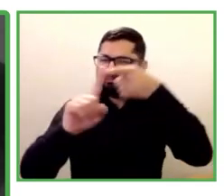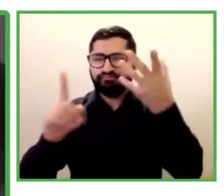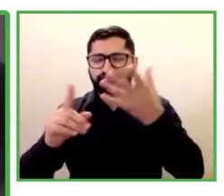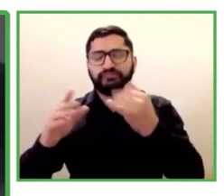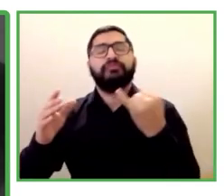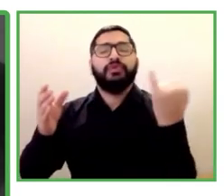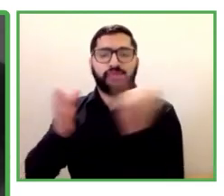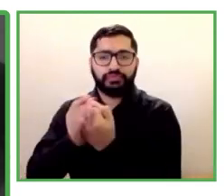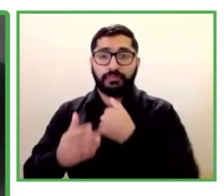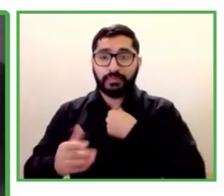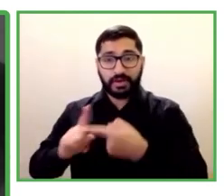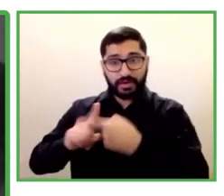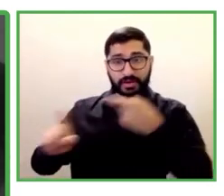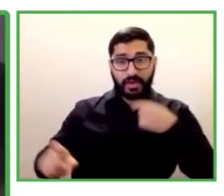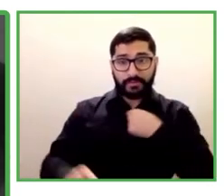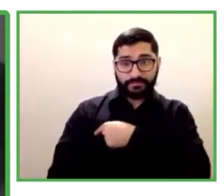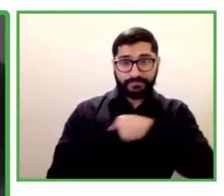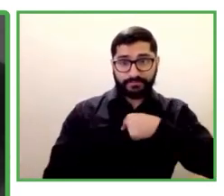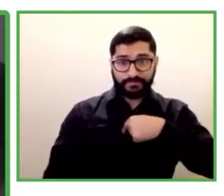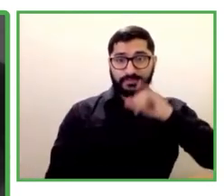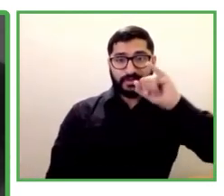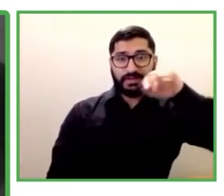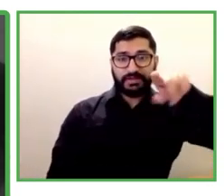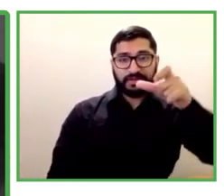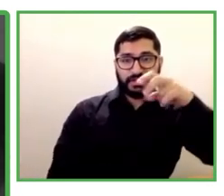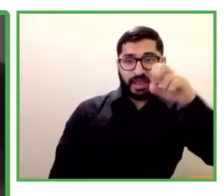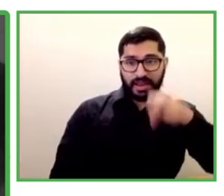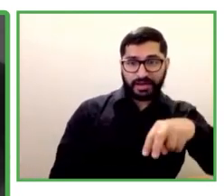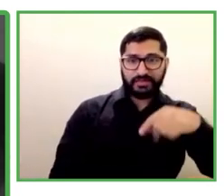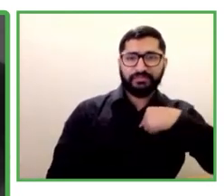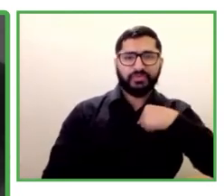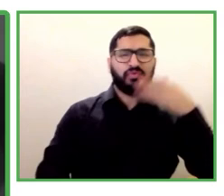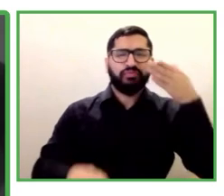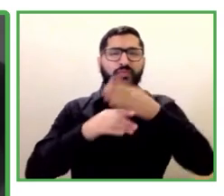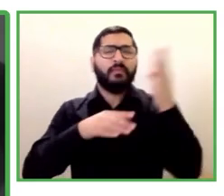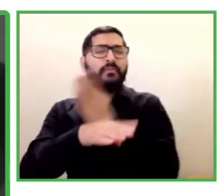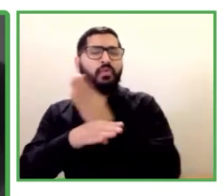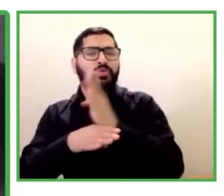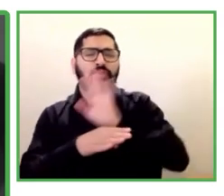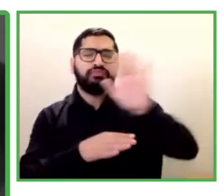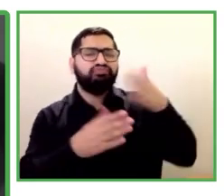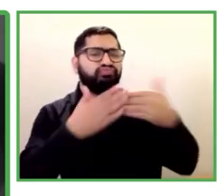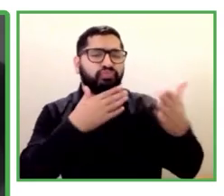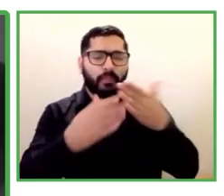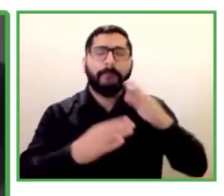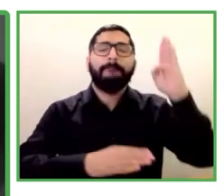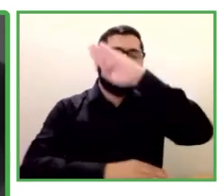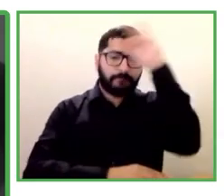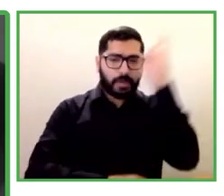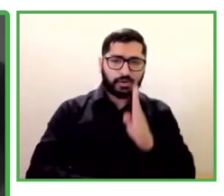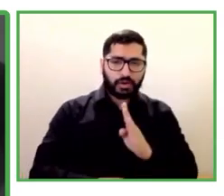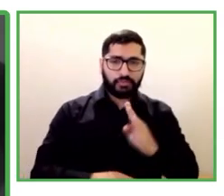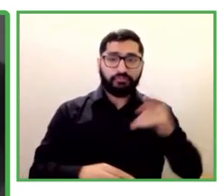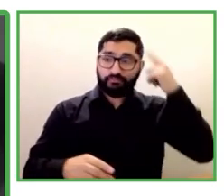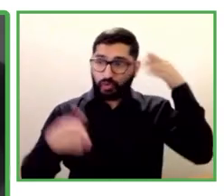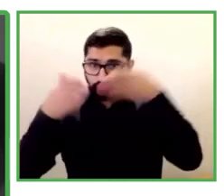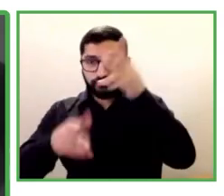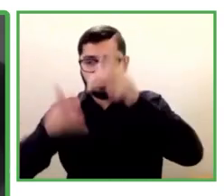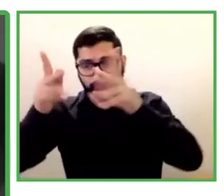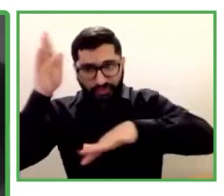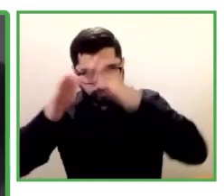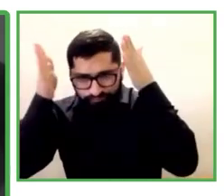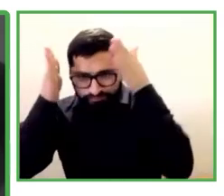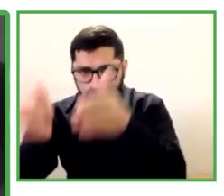fundación de Igalite. Somos una empresa de Brasil que se especializa en el empleo de personas con discapacidad. Amanda tiene 19